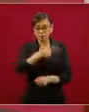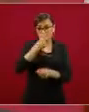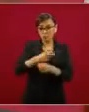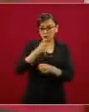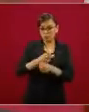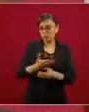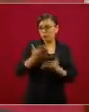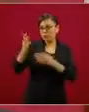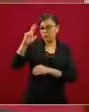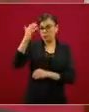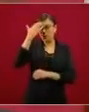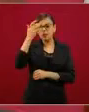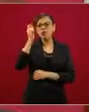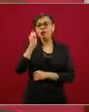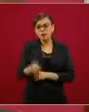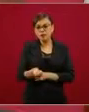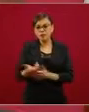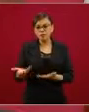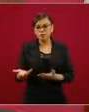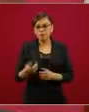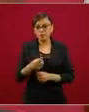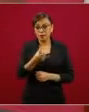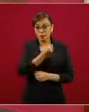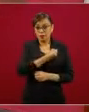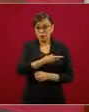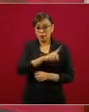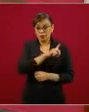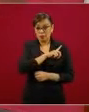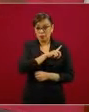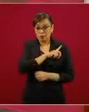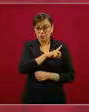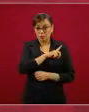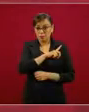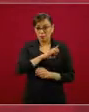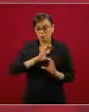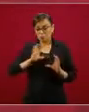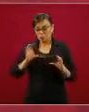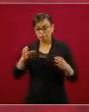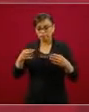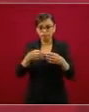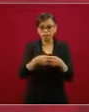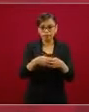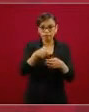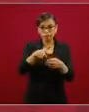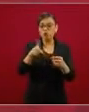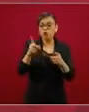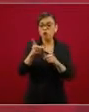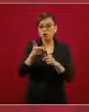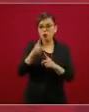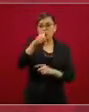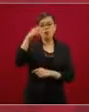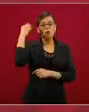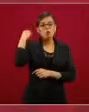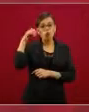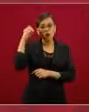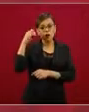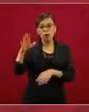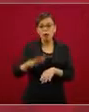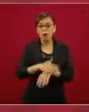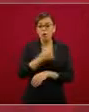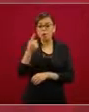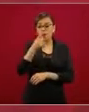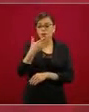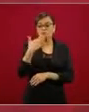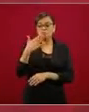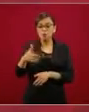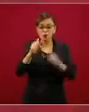a todo el sector salud de Oaxaca que ha tenido la capacidad para atender